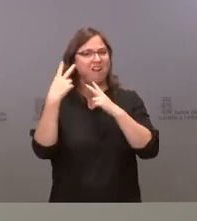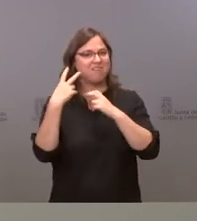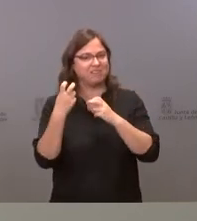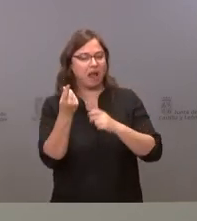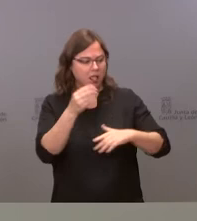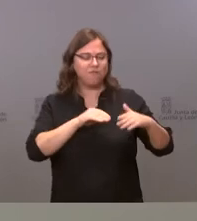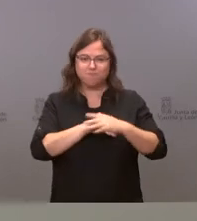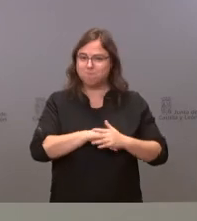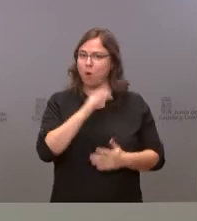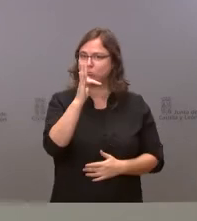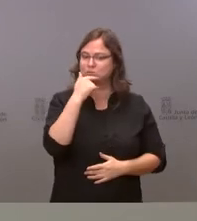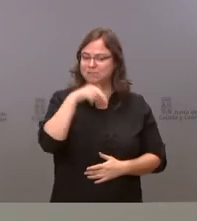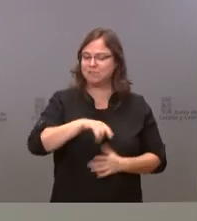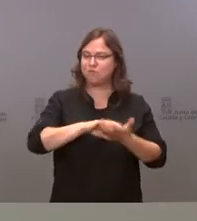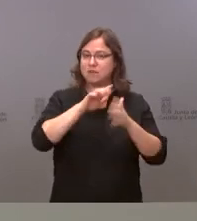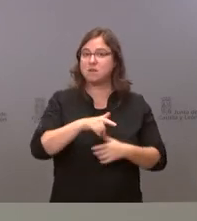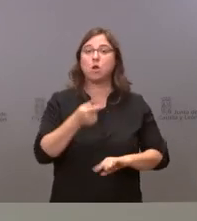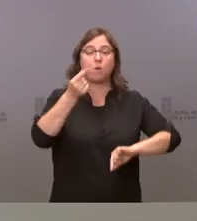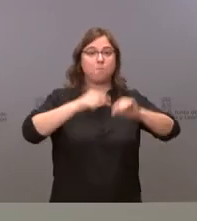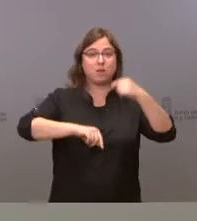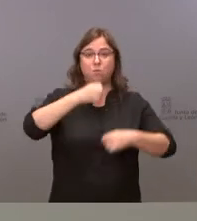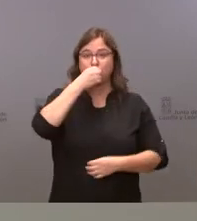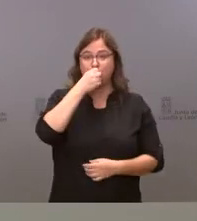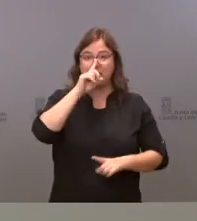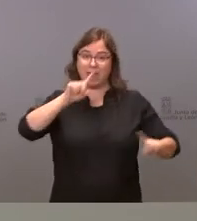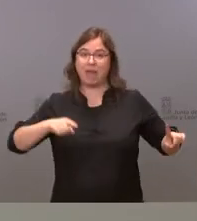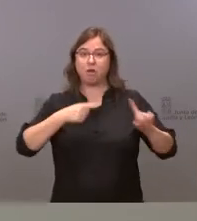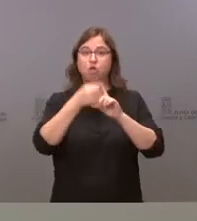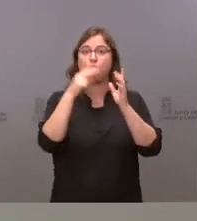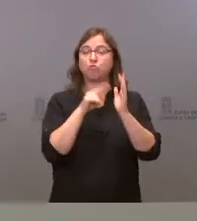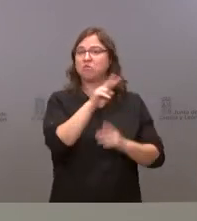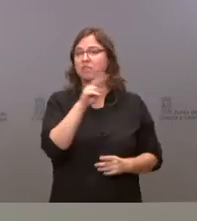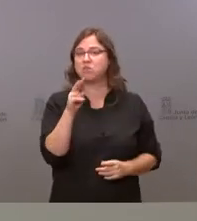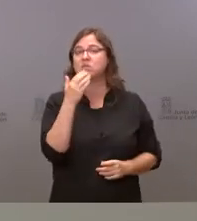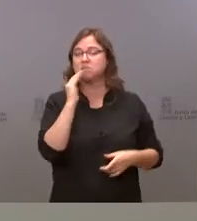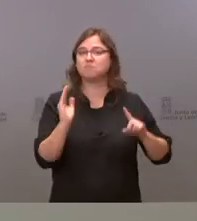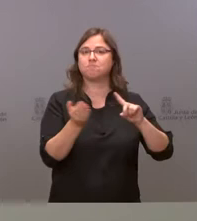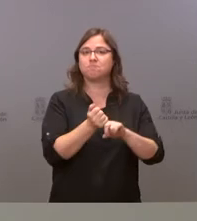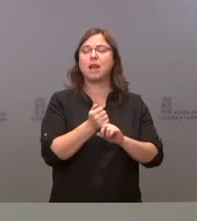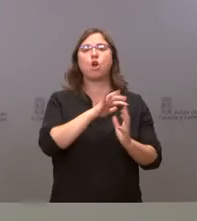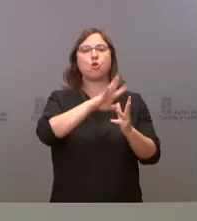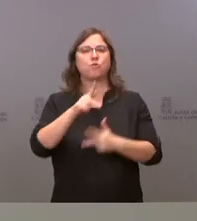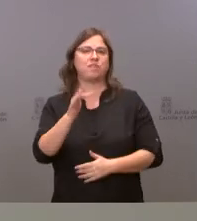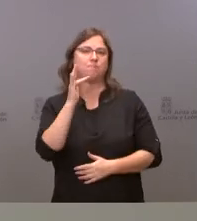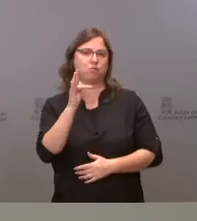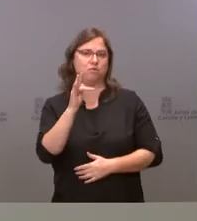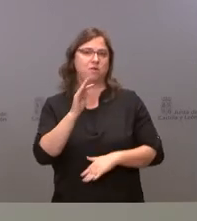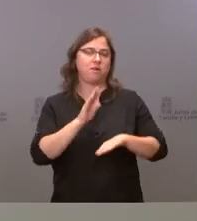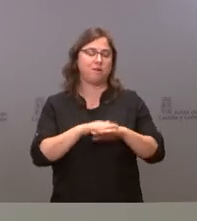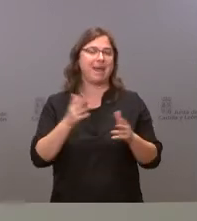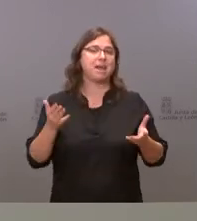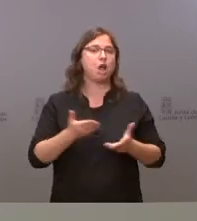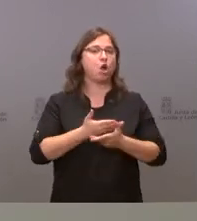inversión pues logia de tener un presupuesto y un buen presupuesto para el año 2022 como aspiramos también es una buena noticia en términos de estabilidad y